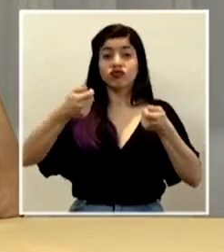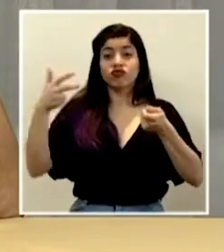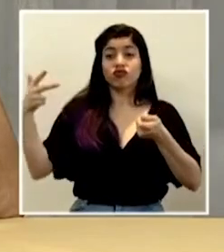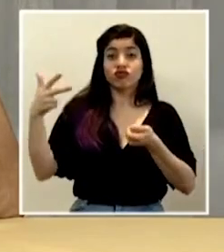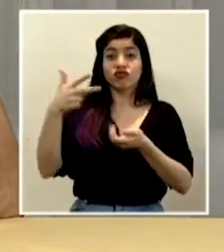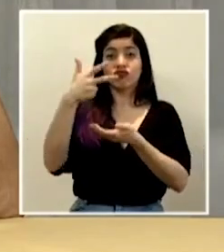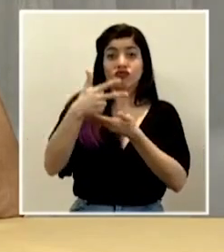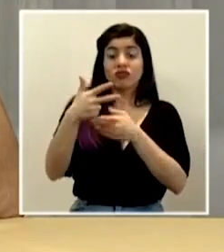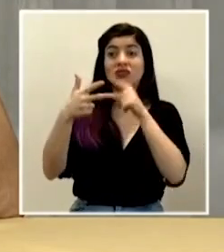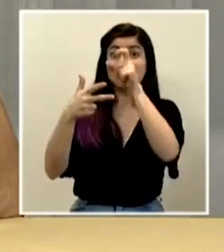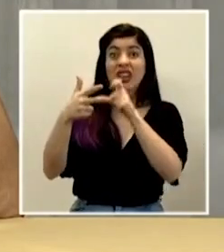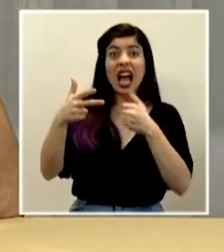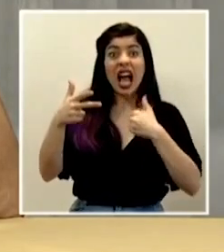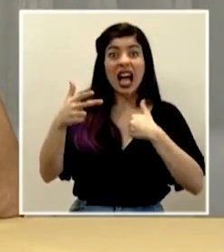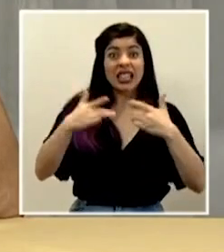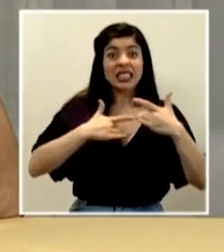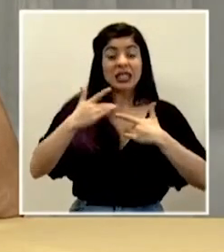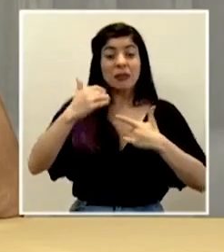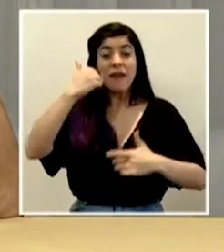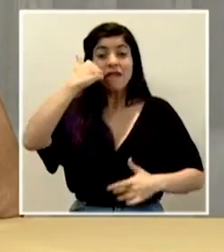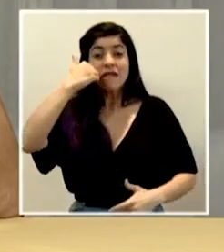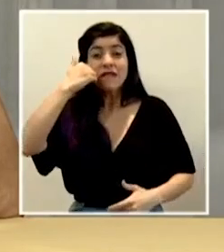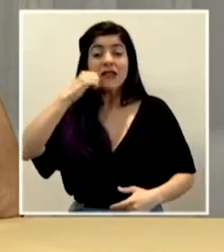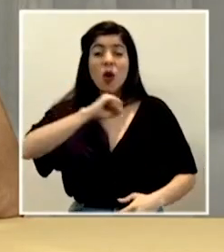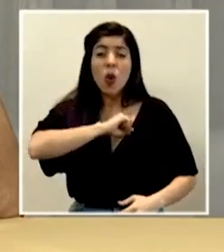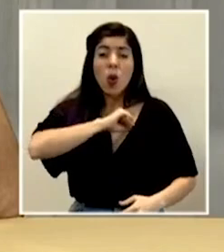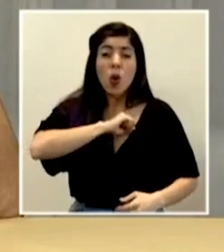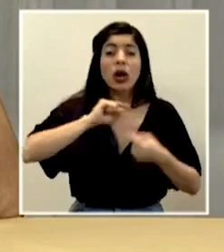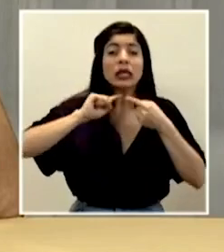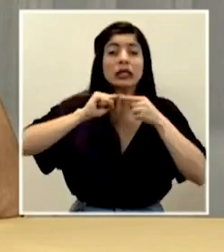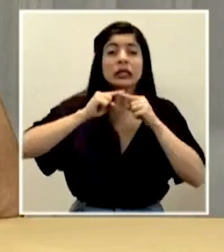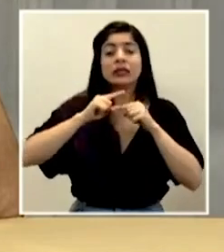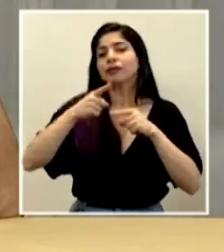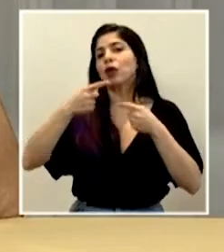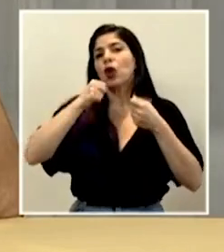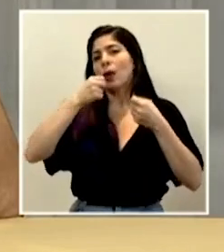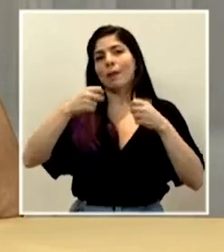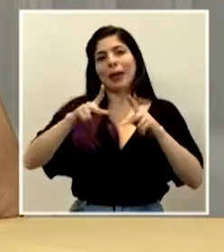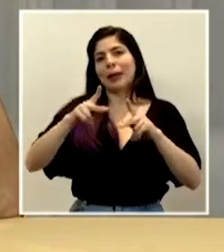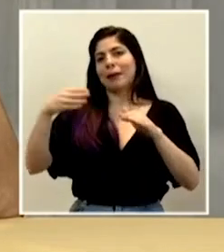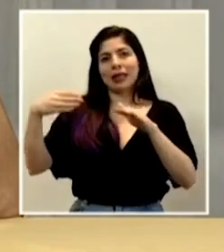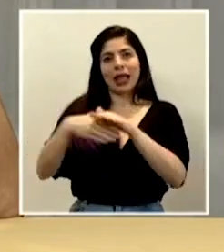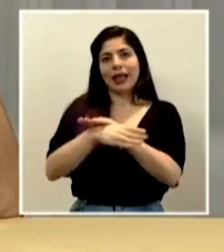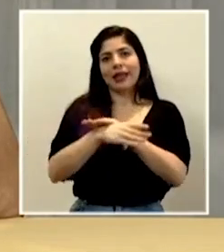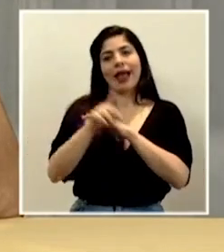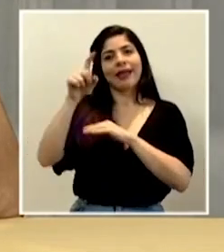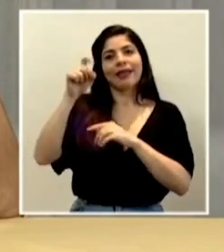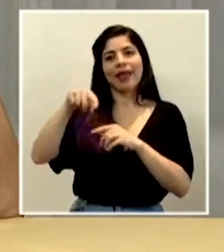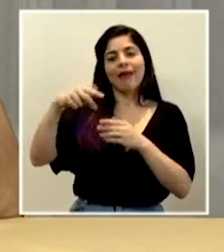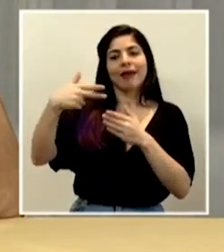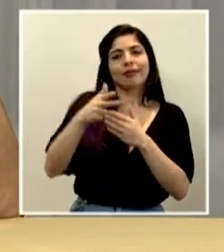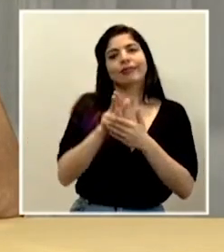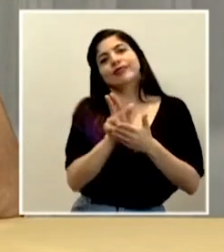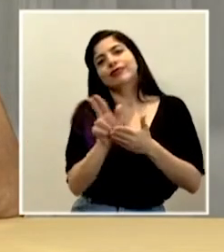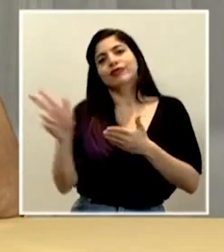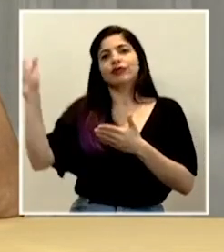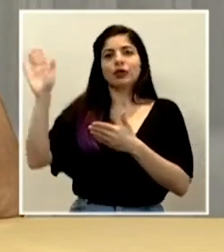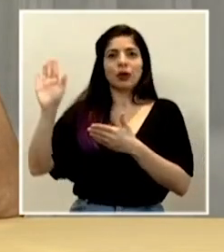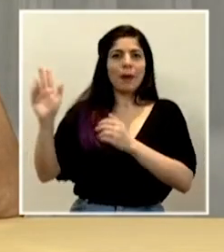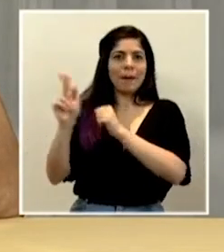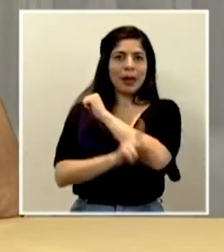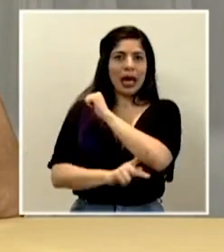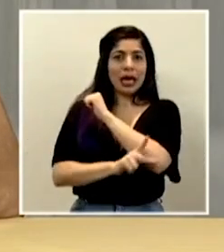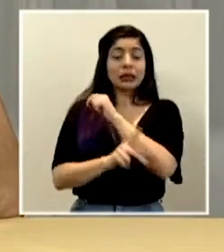con síntomas de fiebre, de tos, de dolor de garganta, no se les permite el ingreso y simplemente tienen que devolverse a su país. Los que estamos